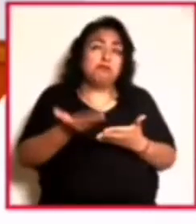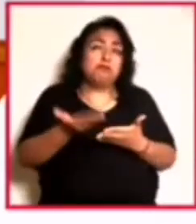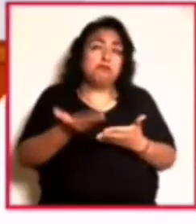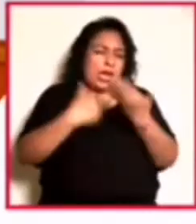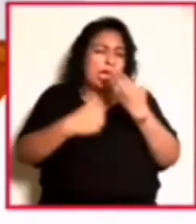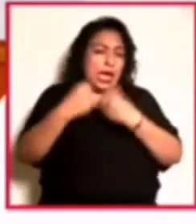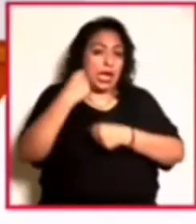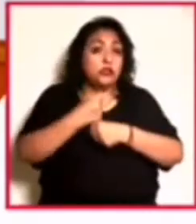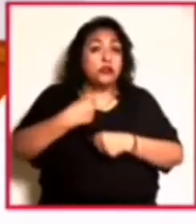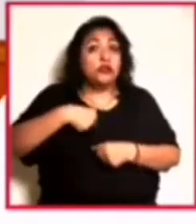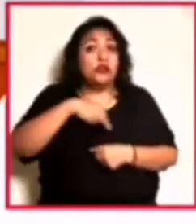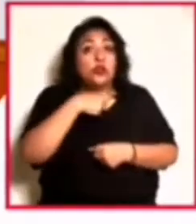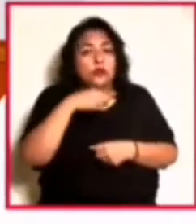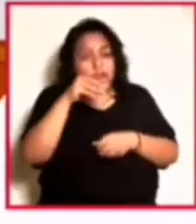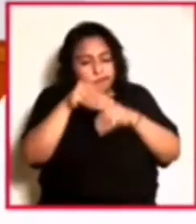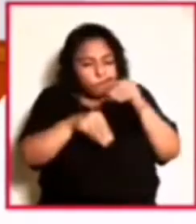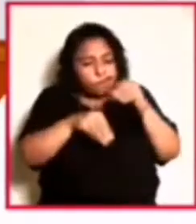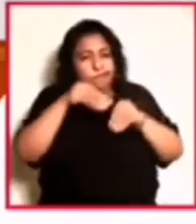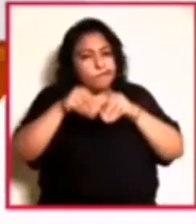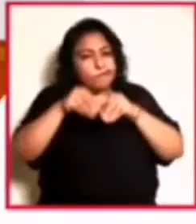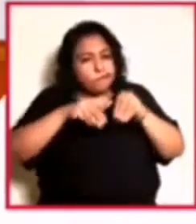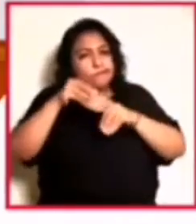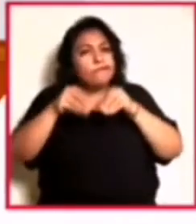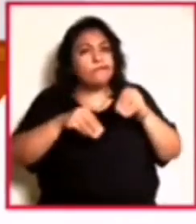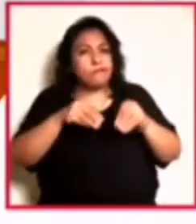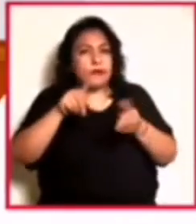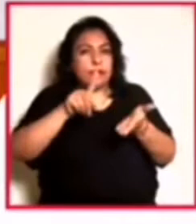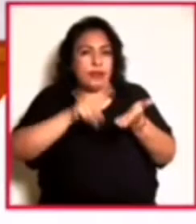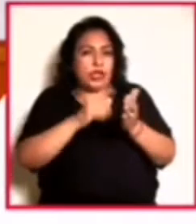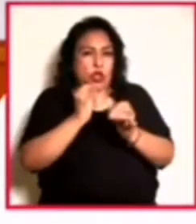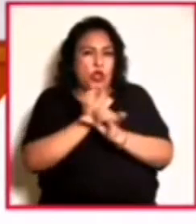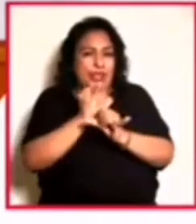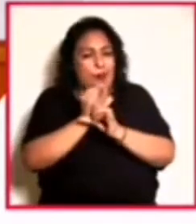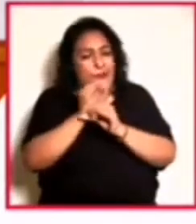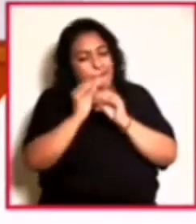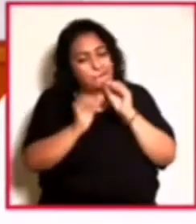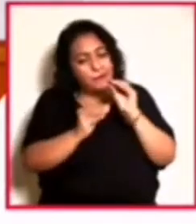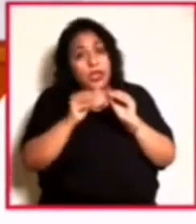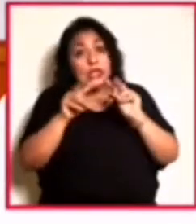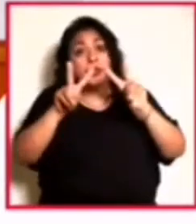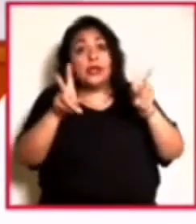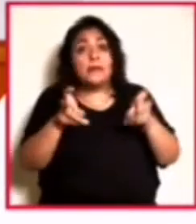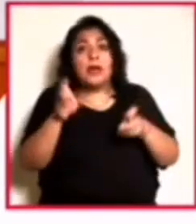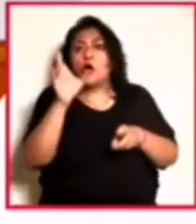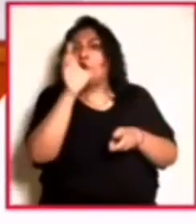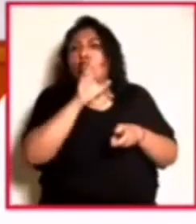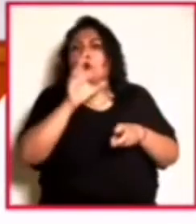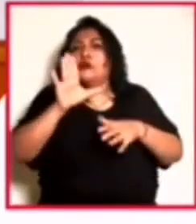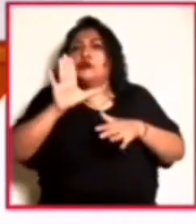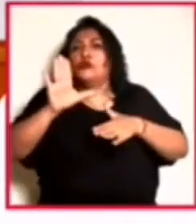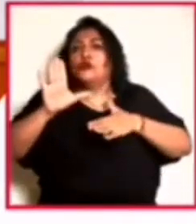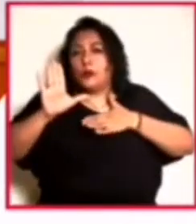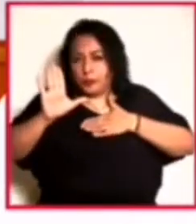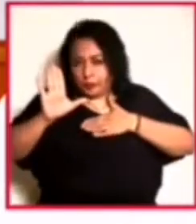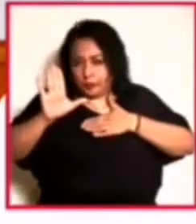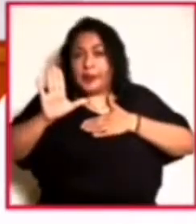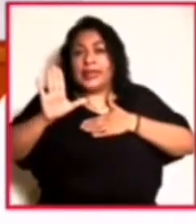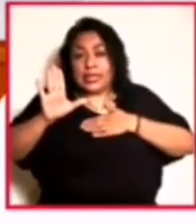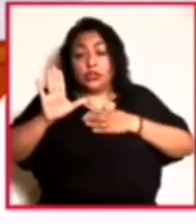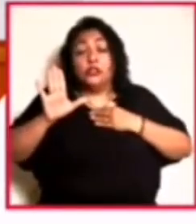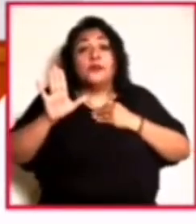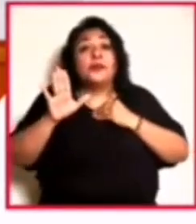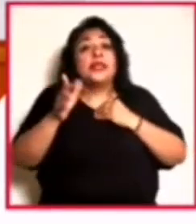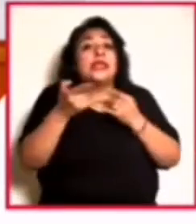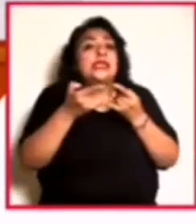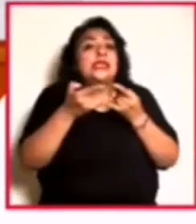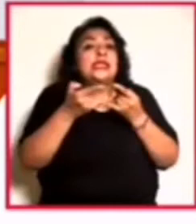hemos estado desarrollando un sitio en internet que se llama Curiosos y Comprometidos, una historia natural